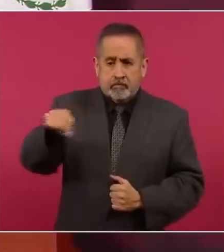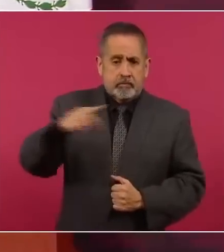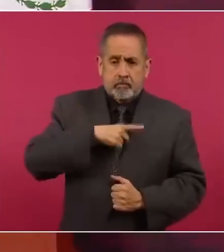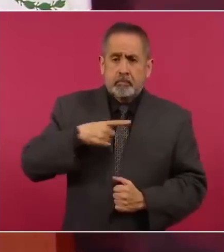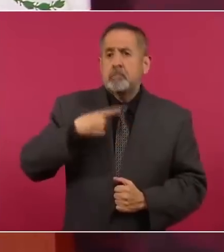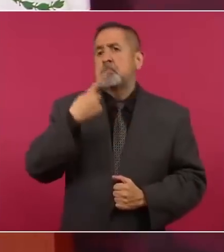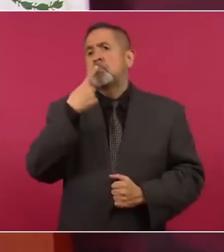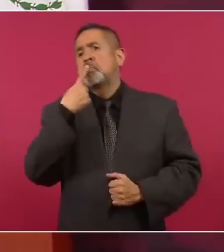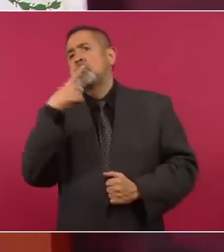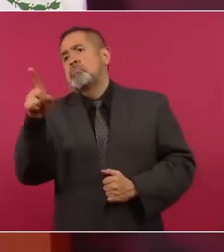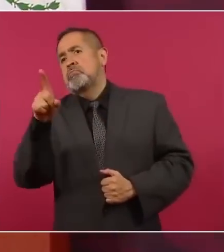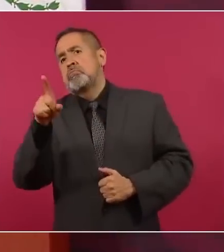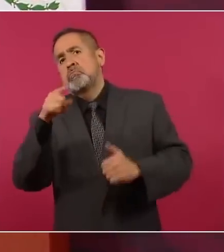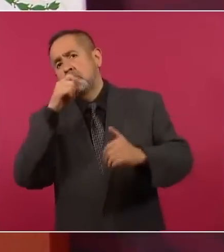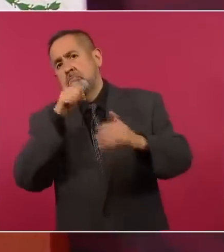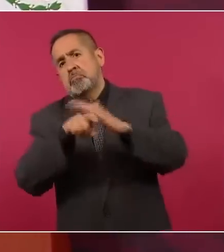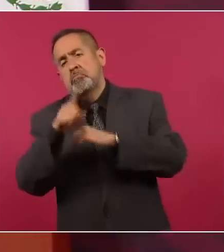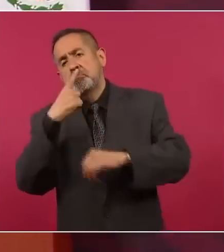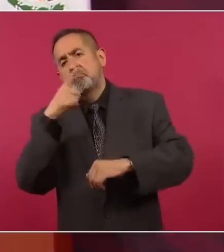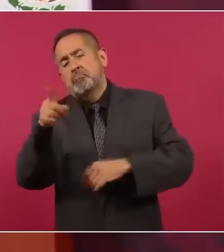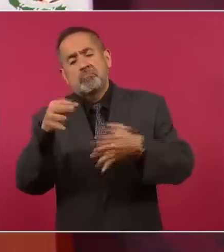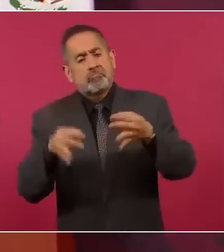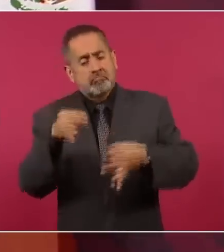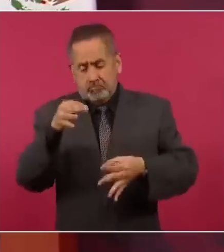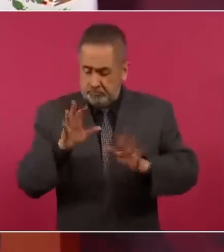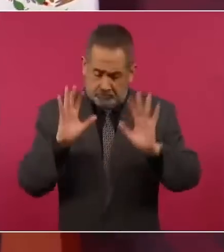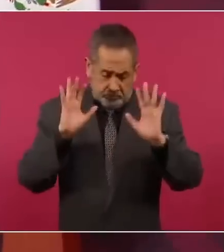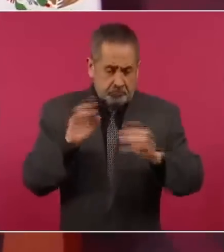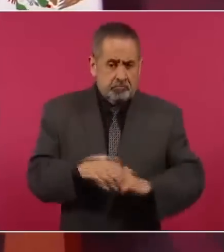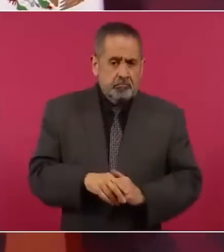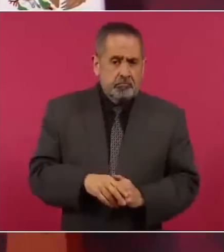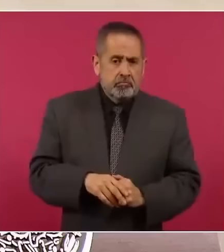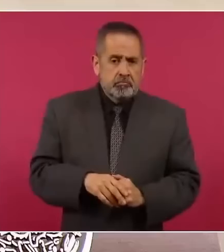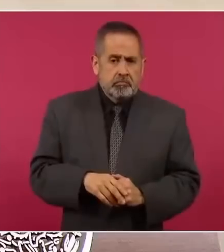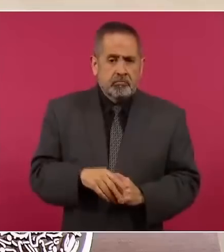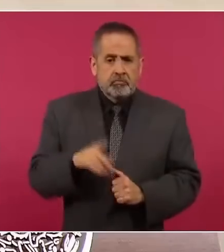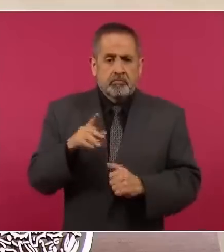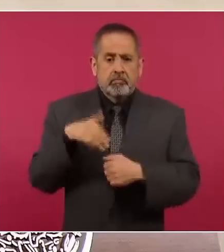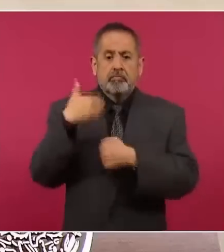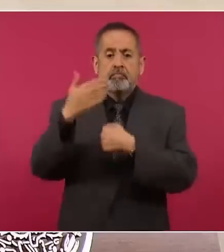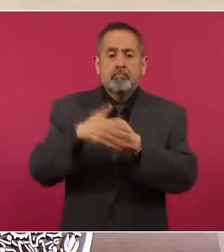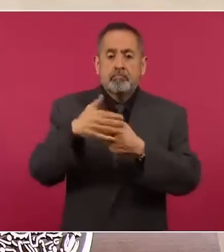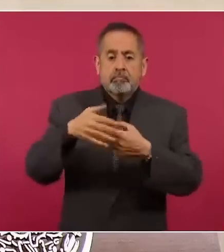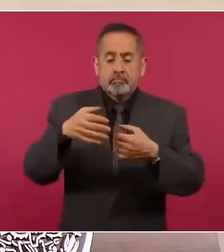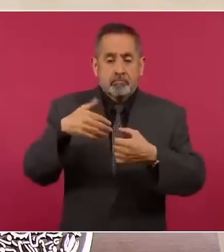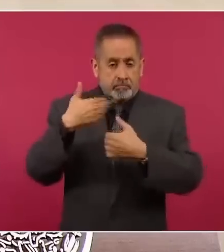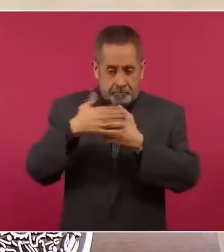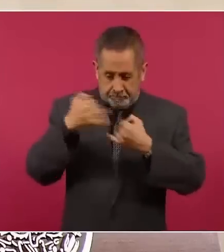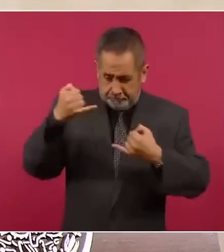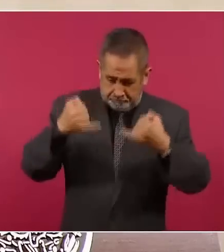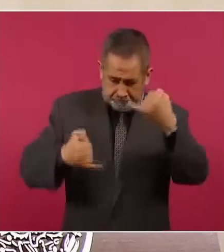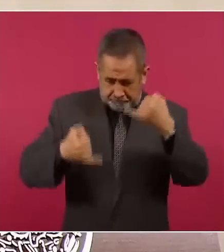para obtener un mandato judicial